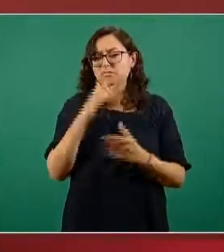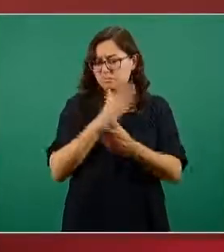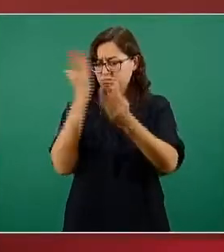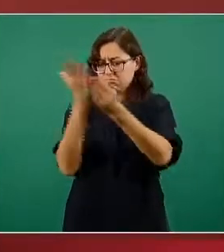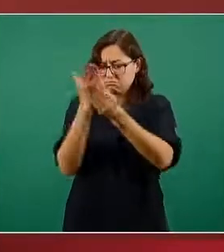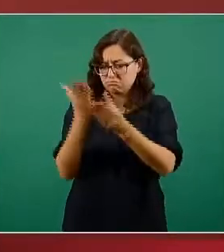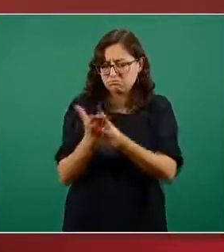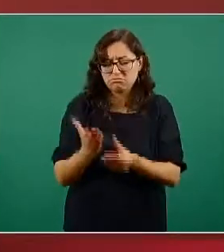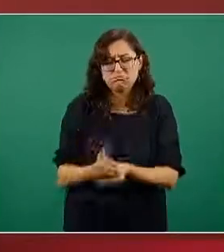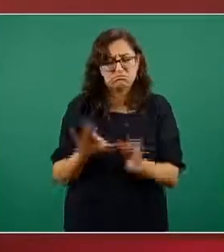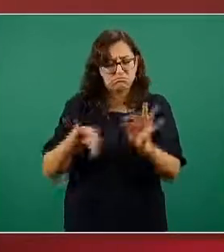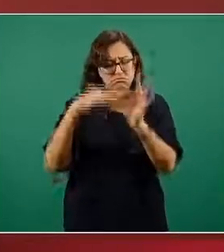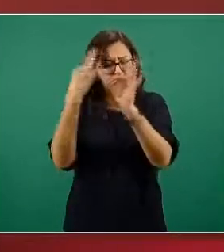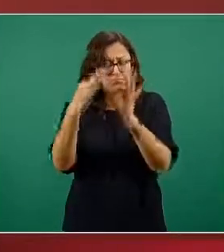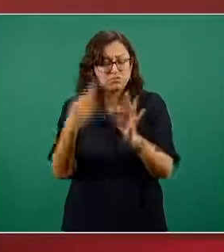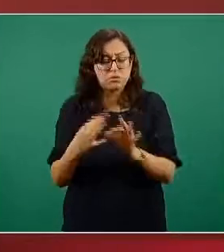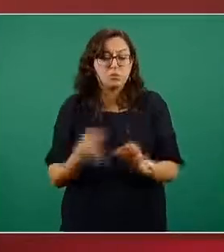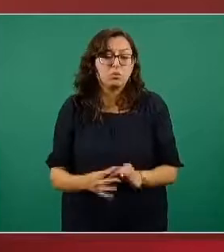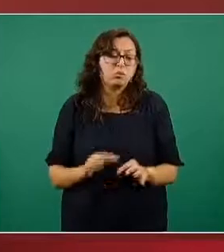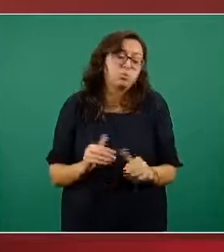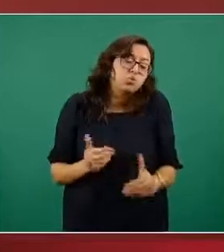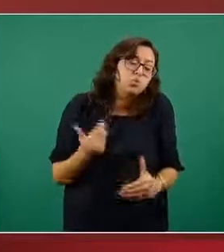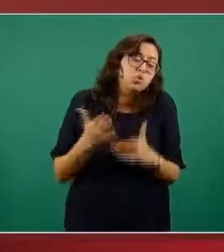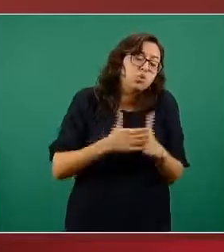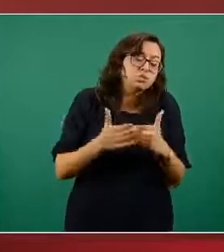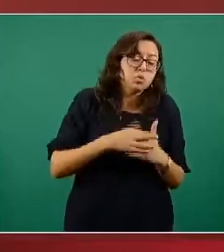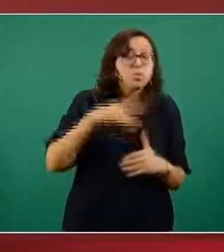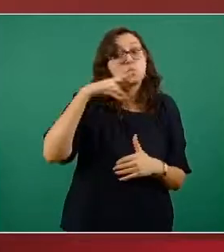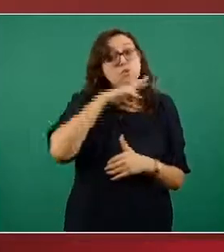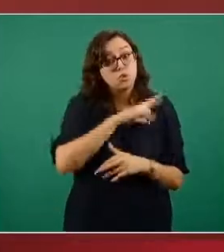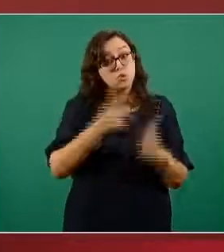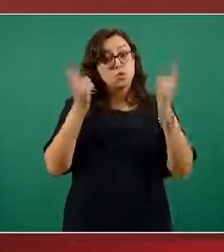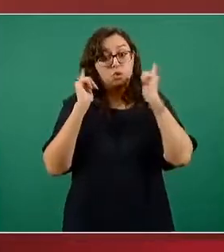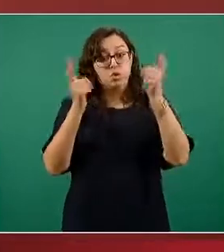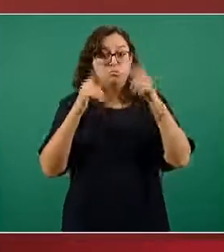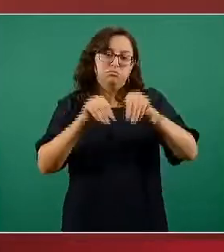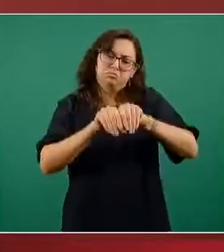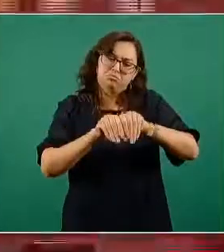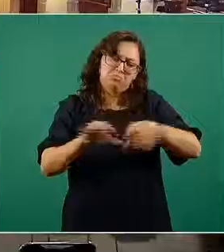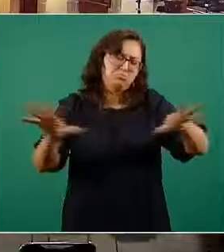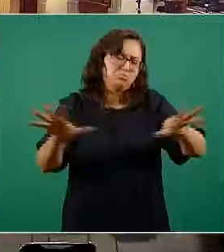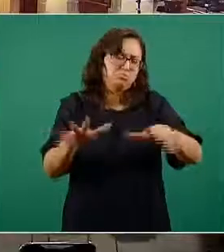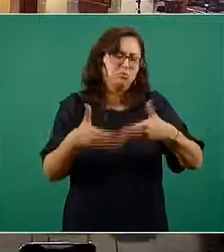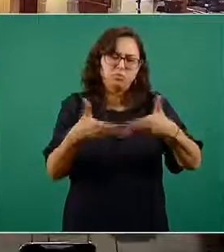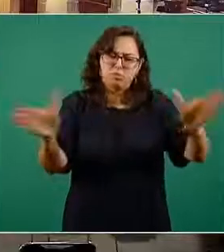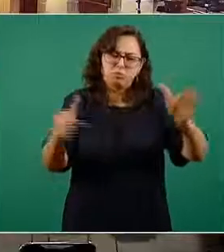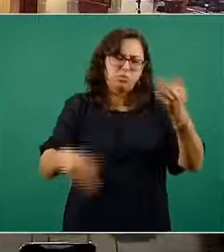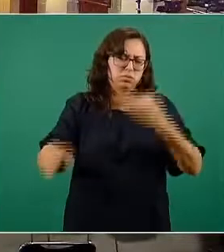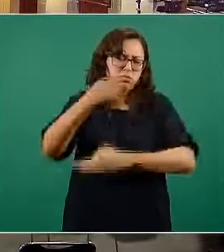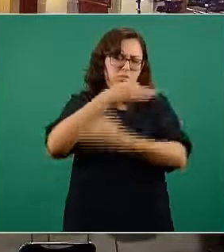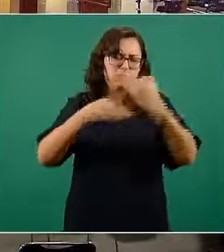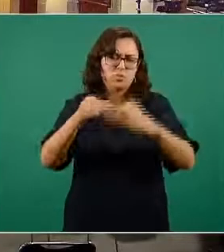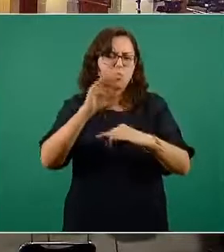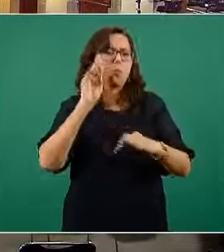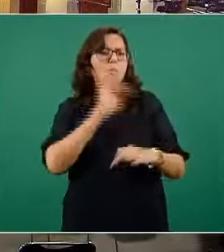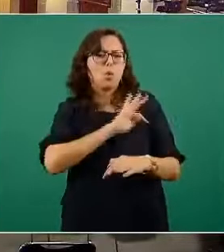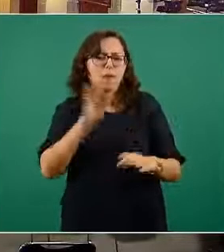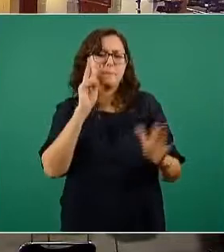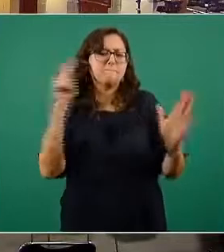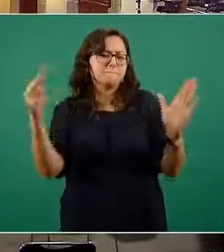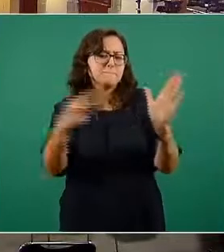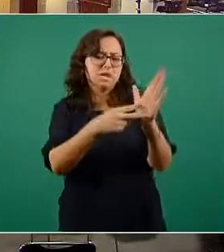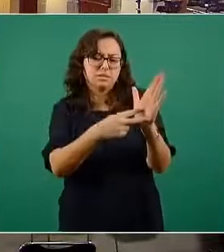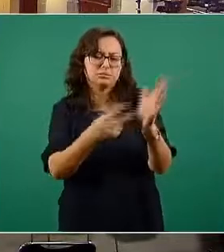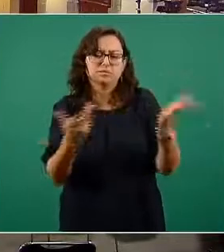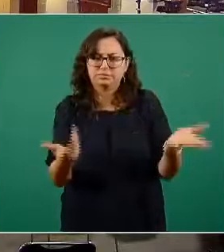en su momento cuando se publique ojalá que pronto será desde luego de dominio público y permitirá a todo mundo constatar